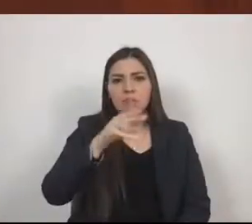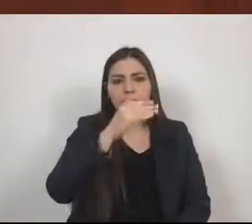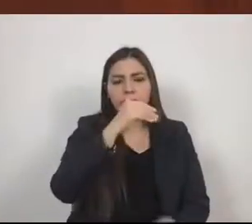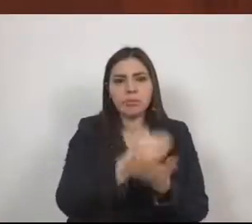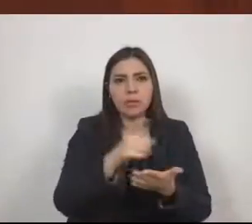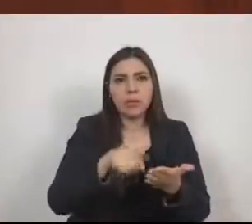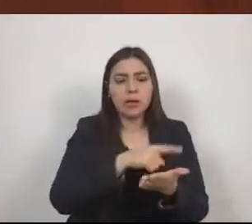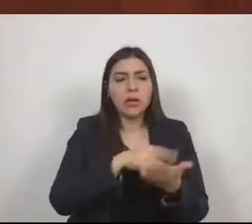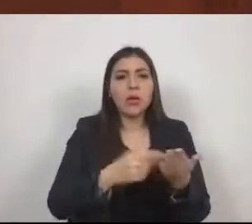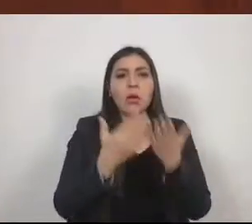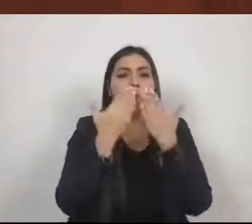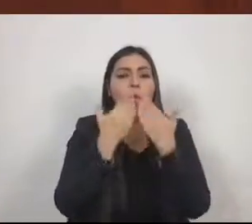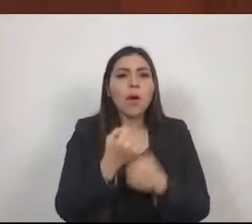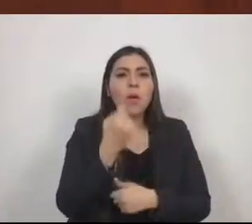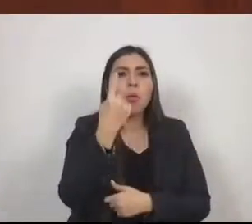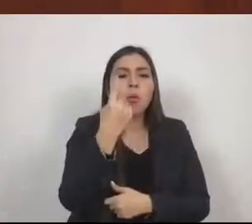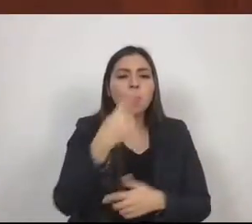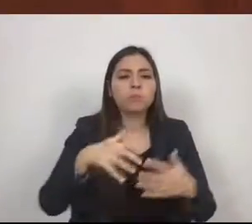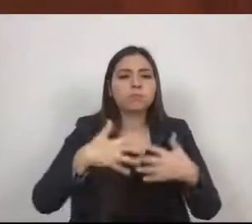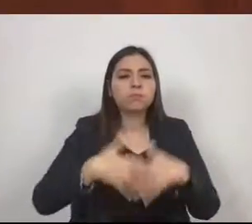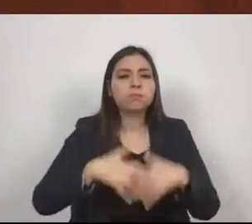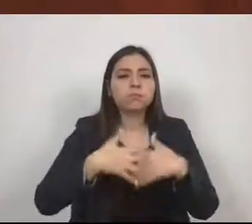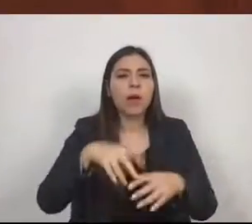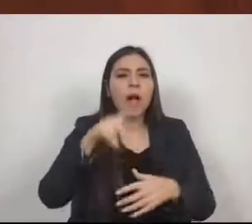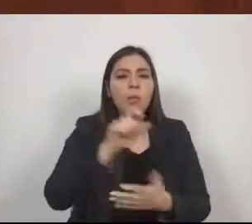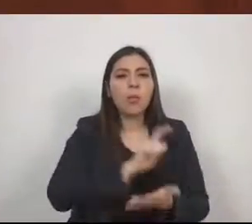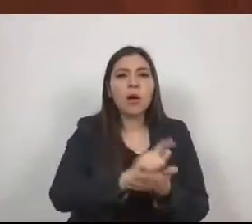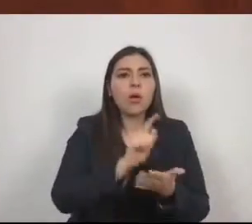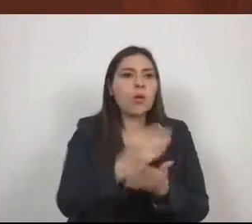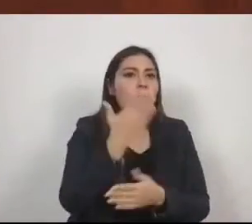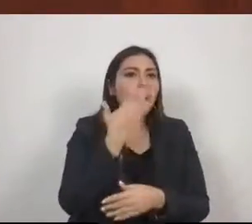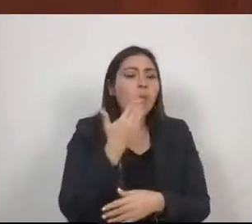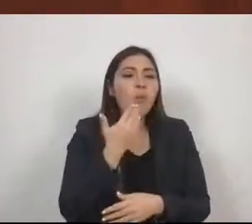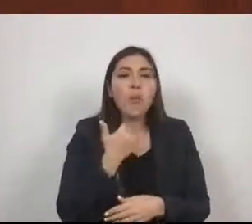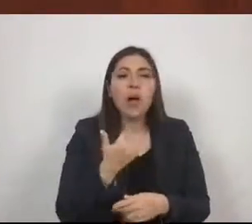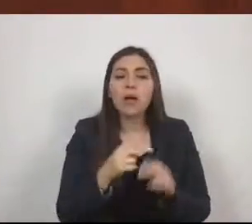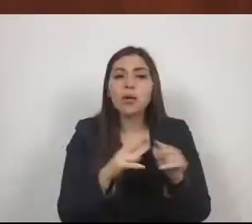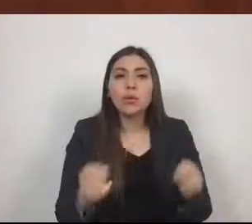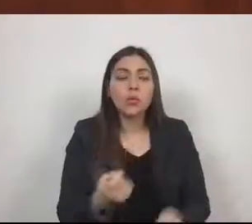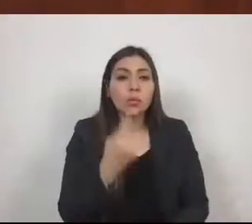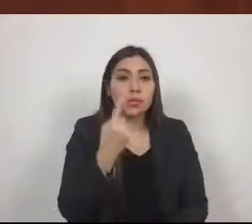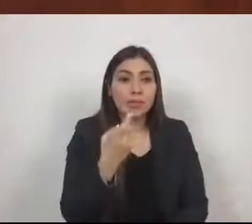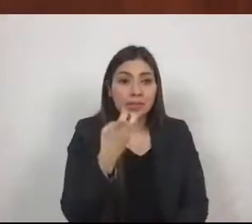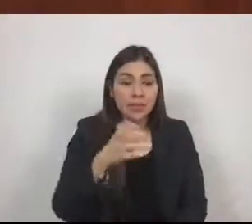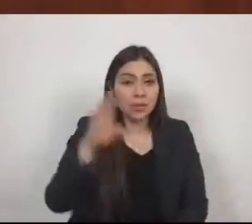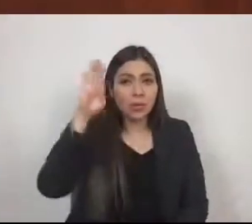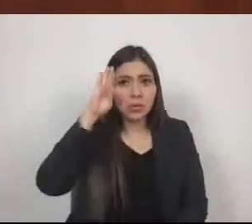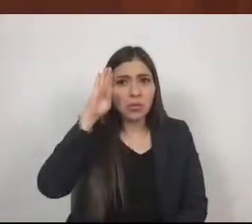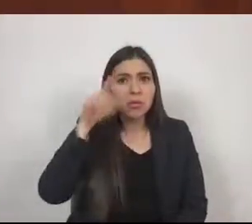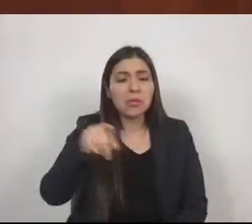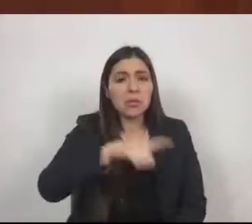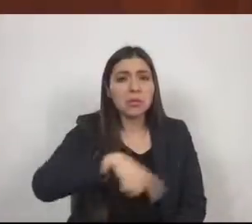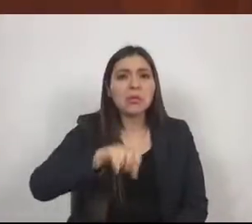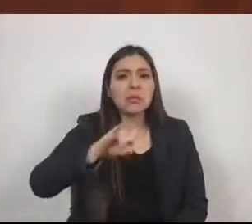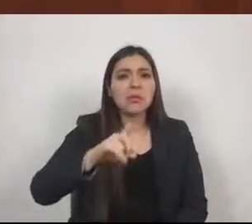de agua operando. Y eso es impresionante, que con dinero les han permitido